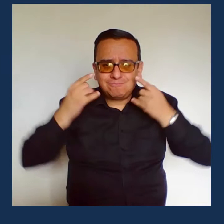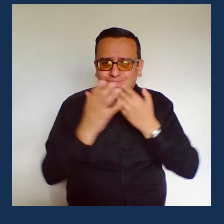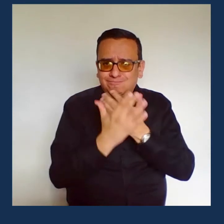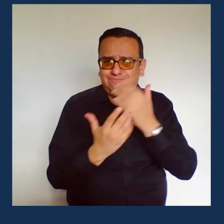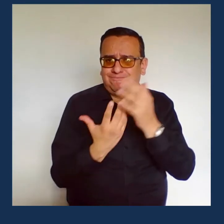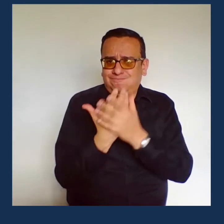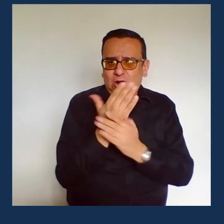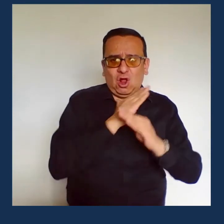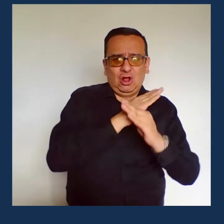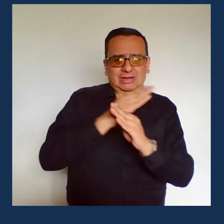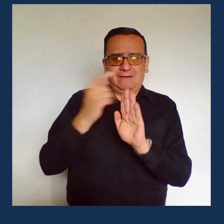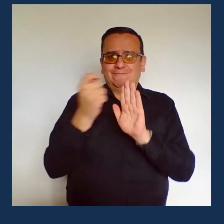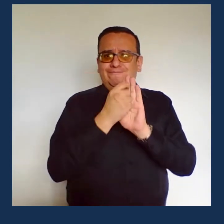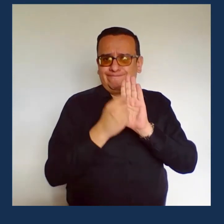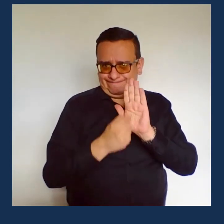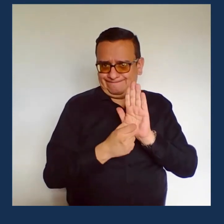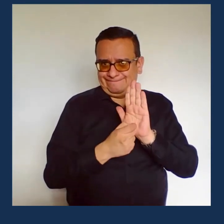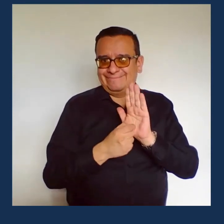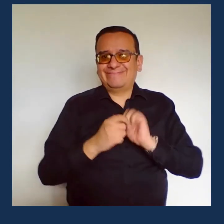territoriales